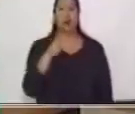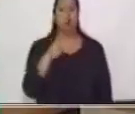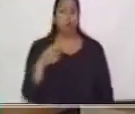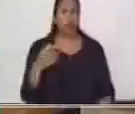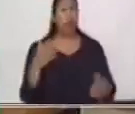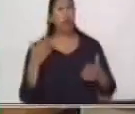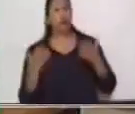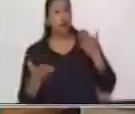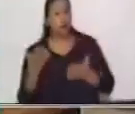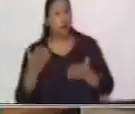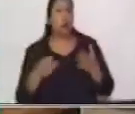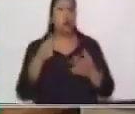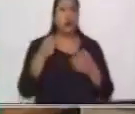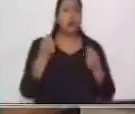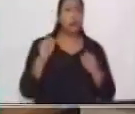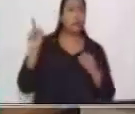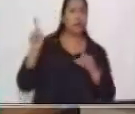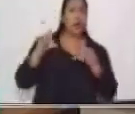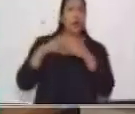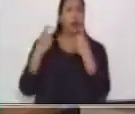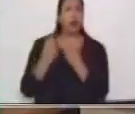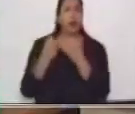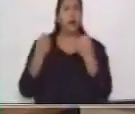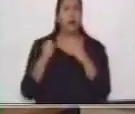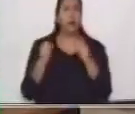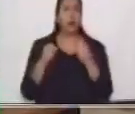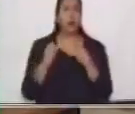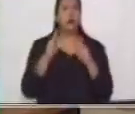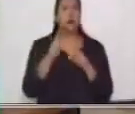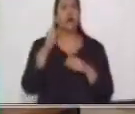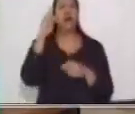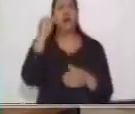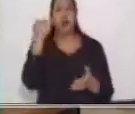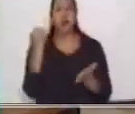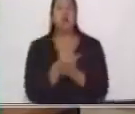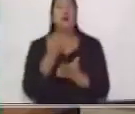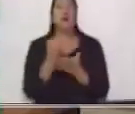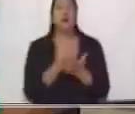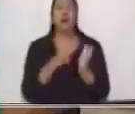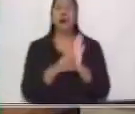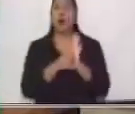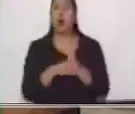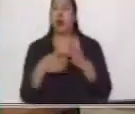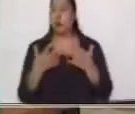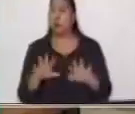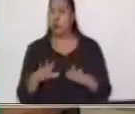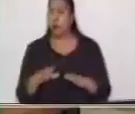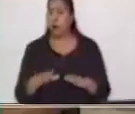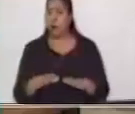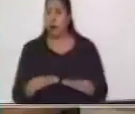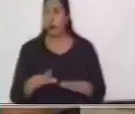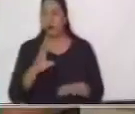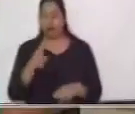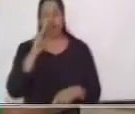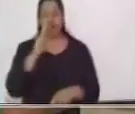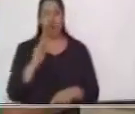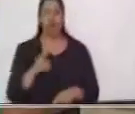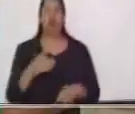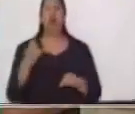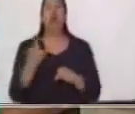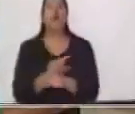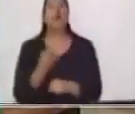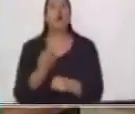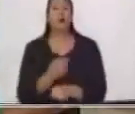cuadro sinóptico de alguna investigación? ¿Qué ejemplos te han dado? Para hacer un cuadro sinóptico, te han pedido que utilices